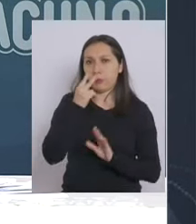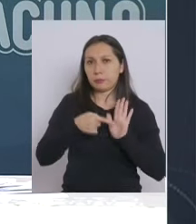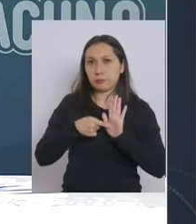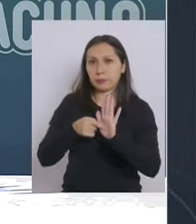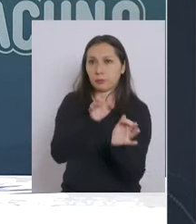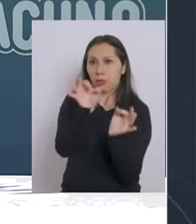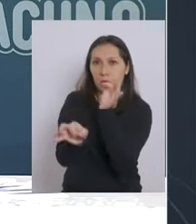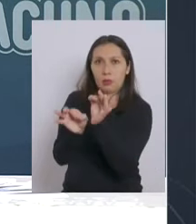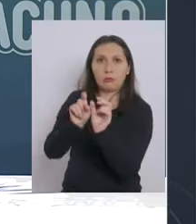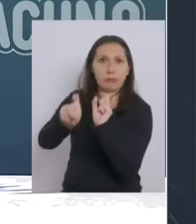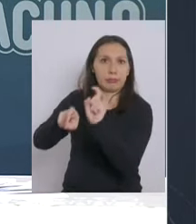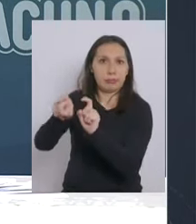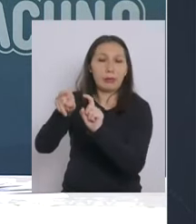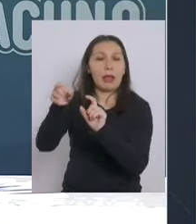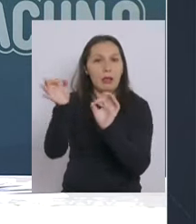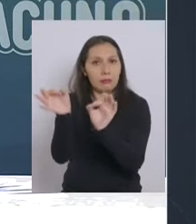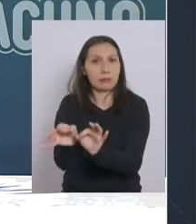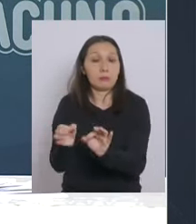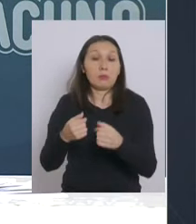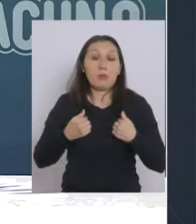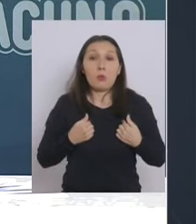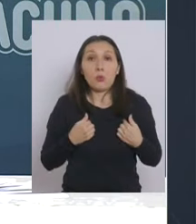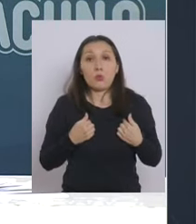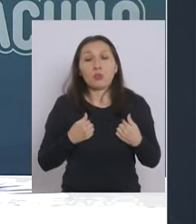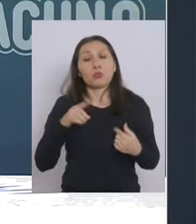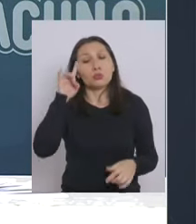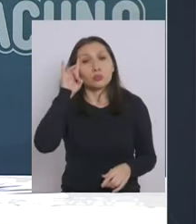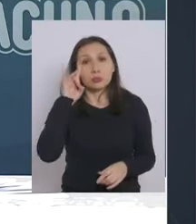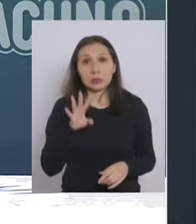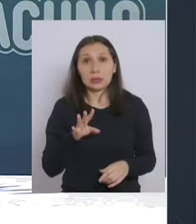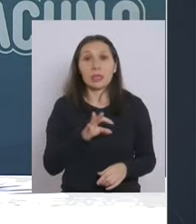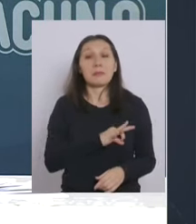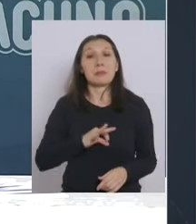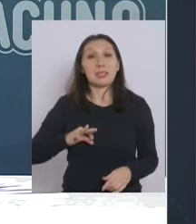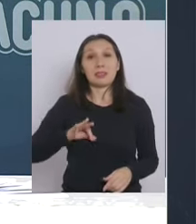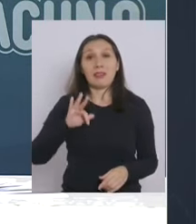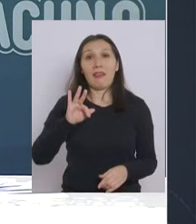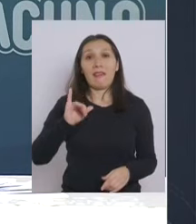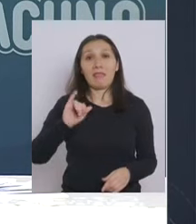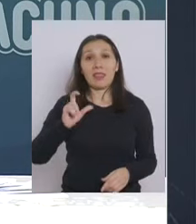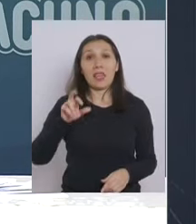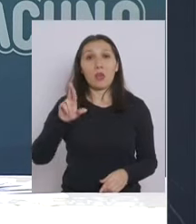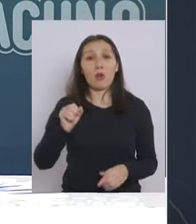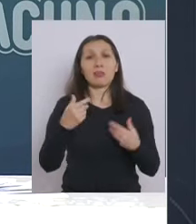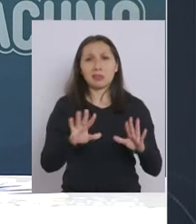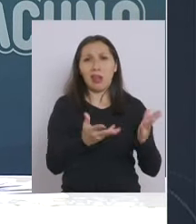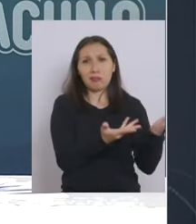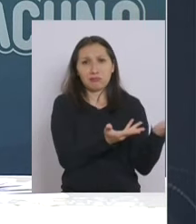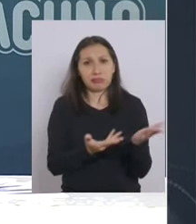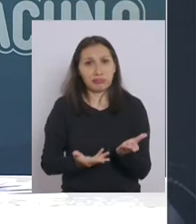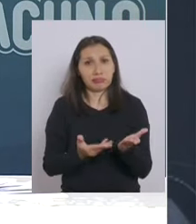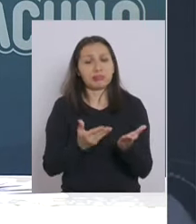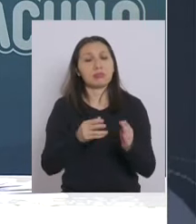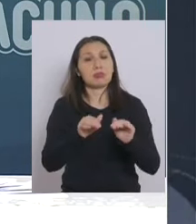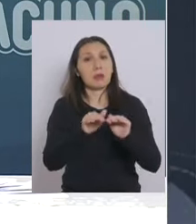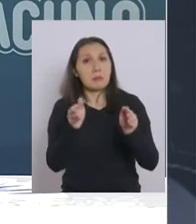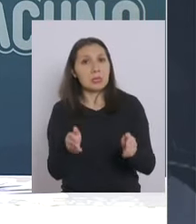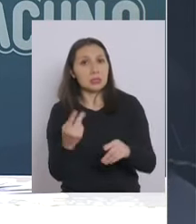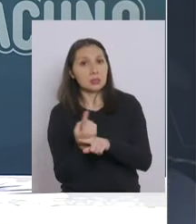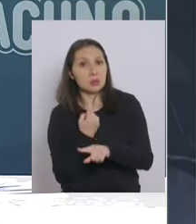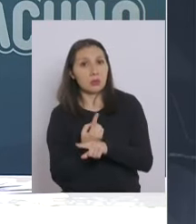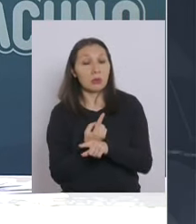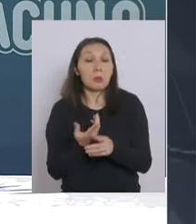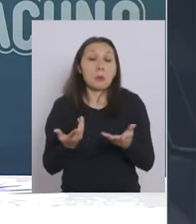a él sus críticas yo sé que el ministro Figueroa los ha invitado a una mesa de